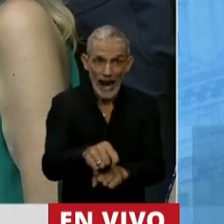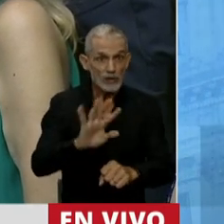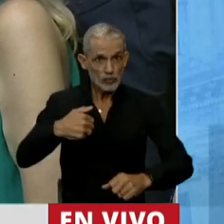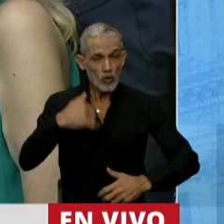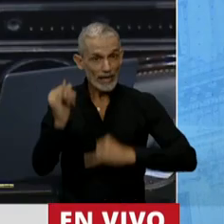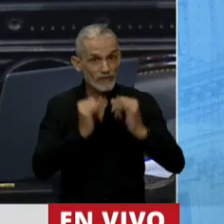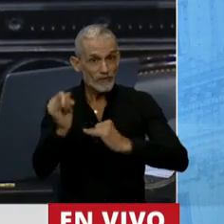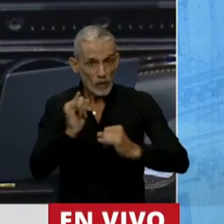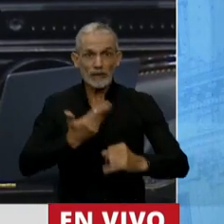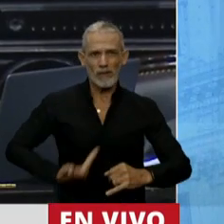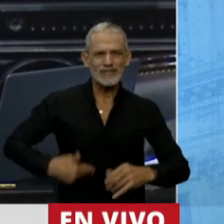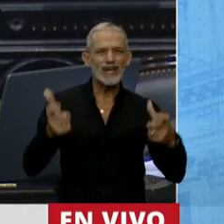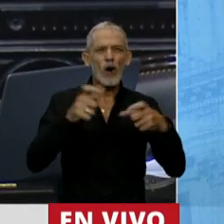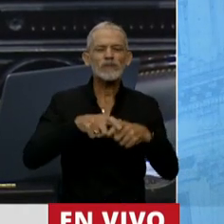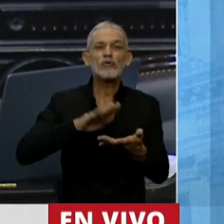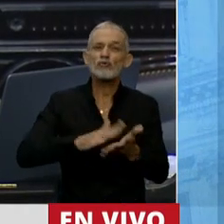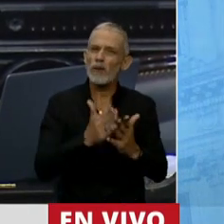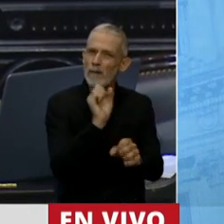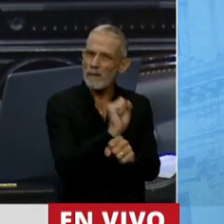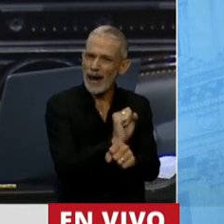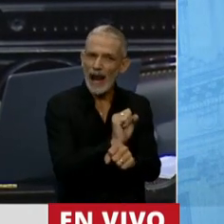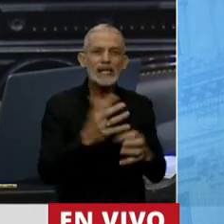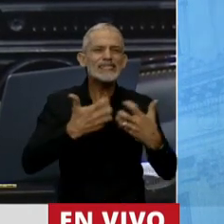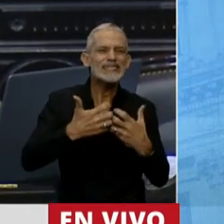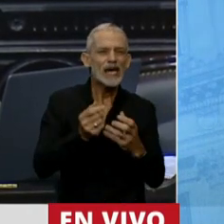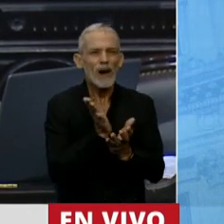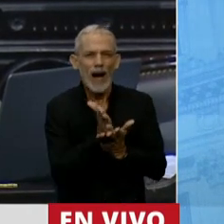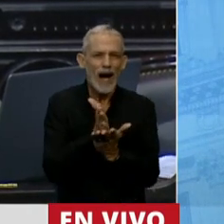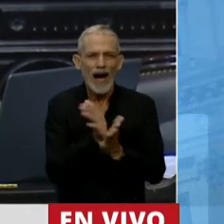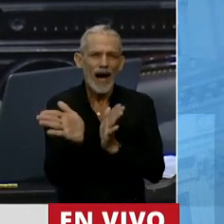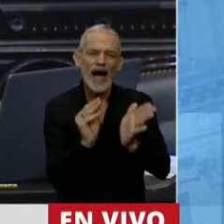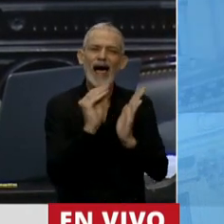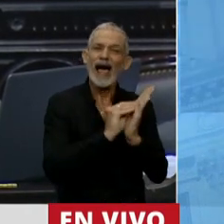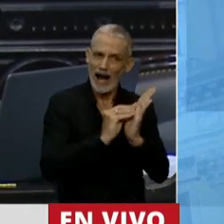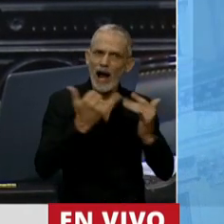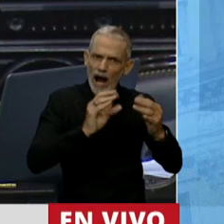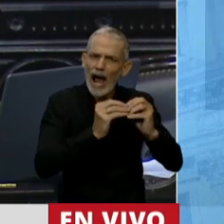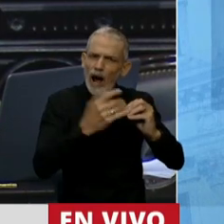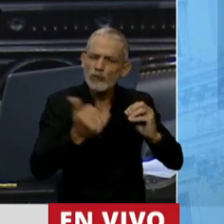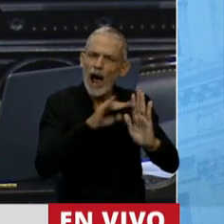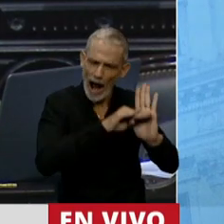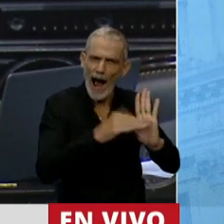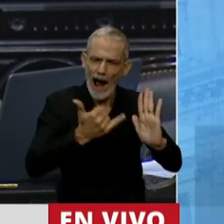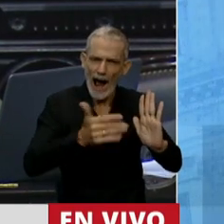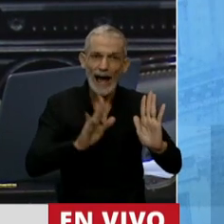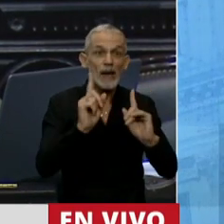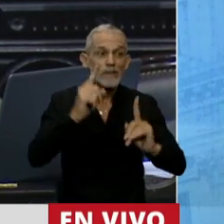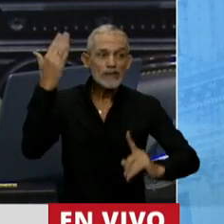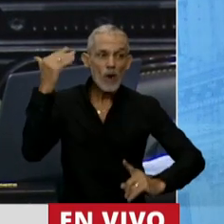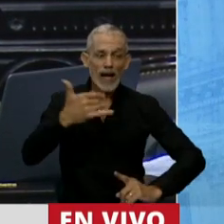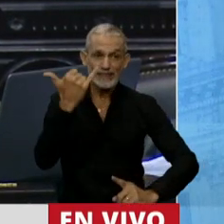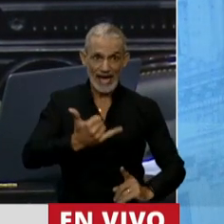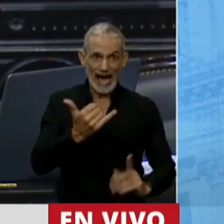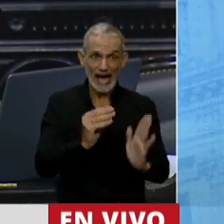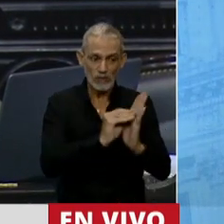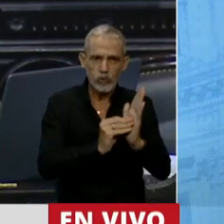informante y presidente de la Comisión de Penal, a un sistema mixto con causales. Es decir, las causales que ya estaban en